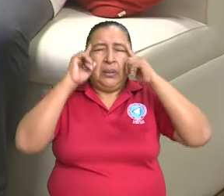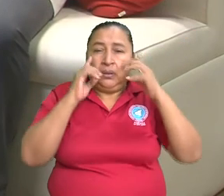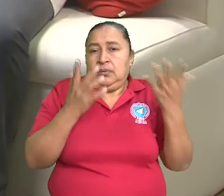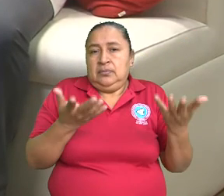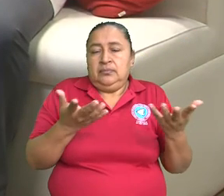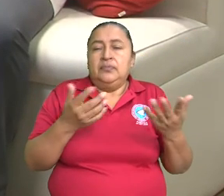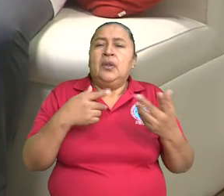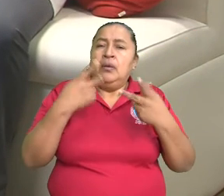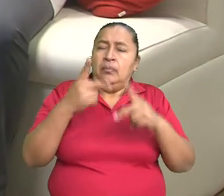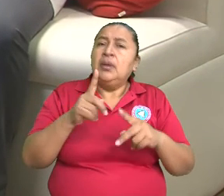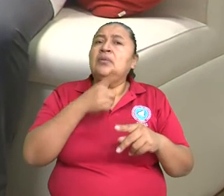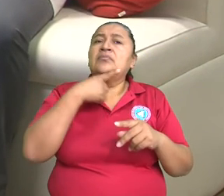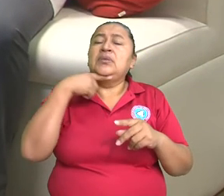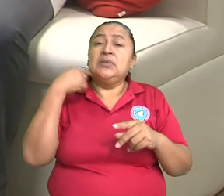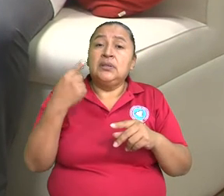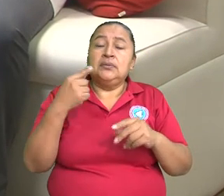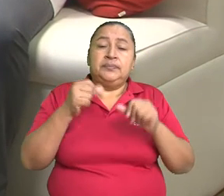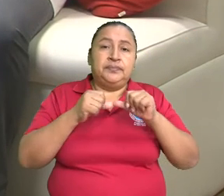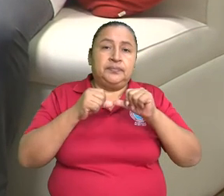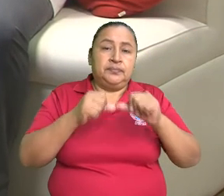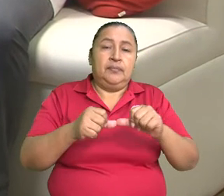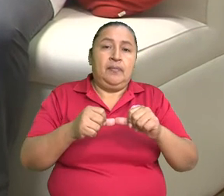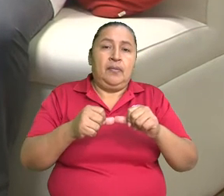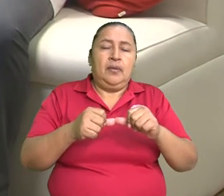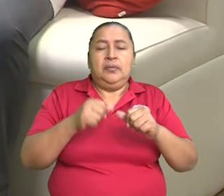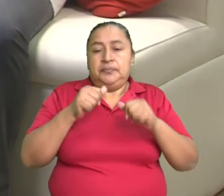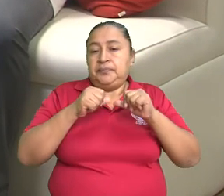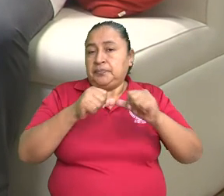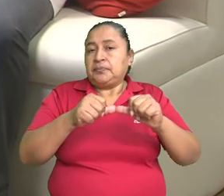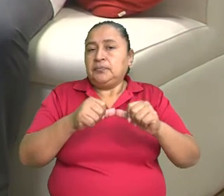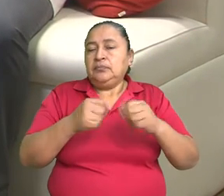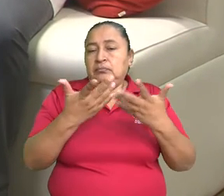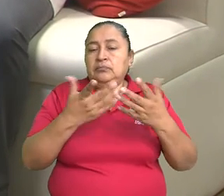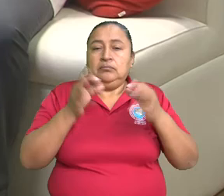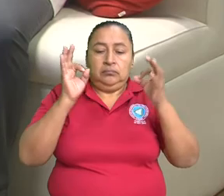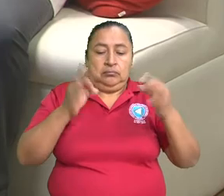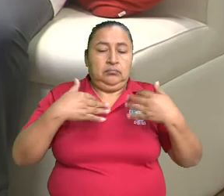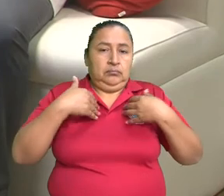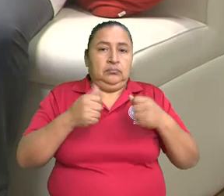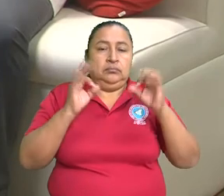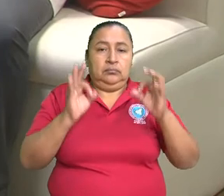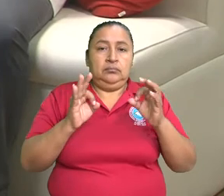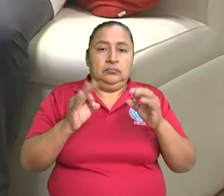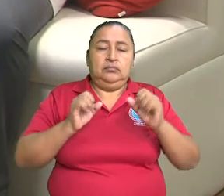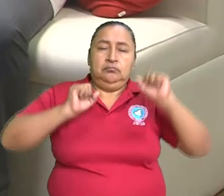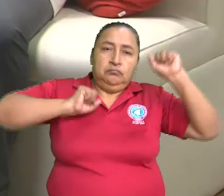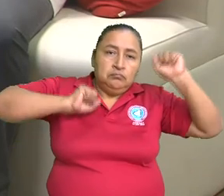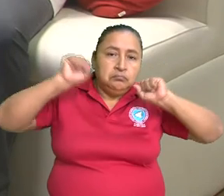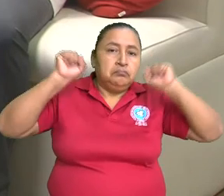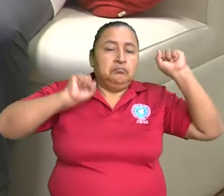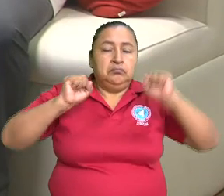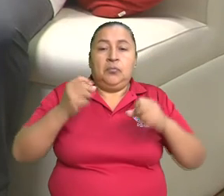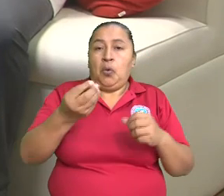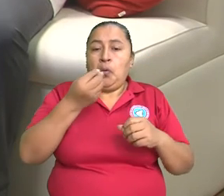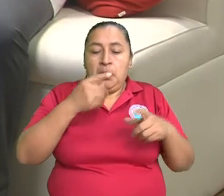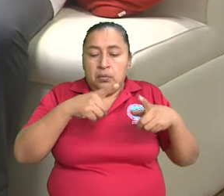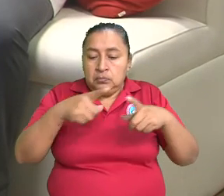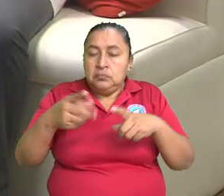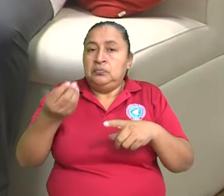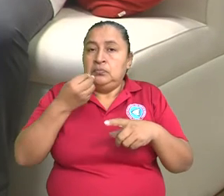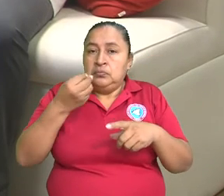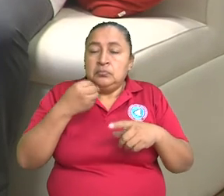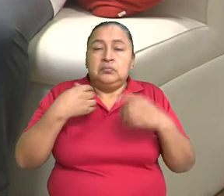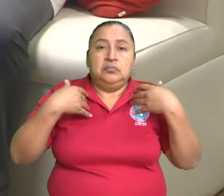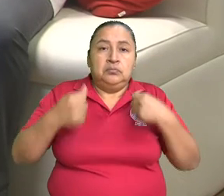Pero, en realidad, yo creo que manteniendo una adecuada salud, haciendo ejercicio, comiendo saludablemente,